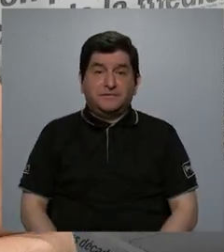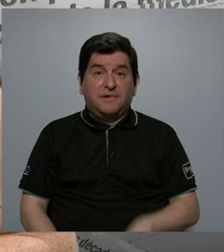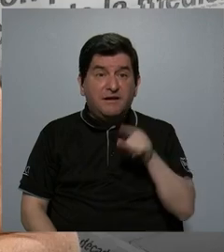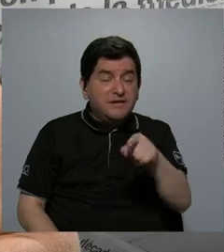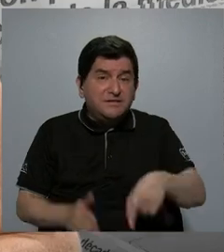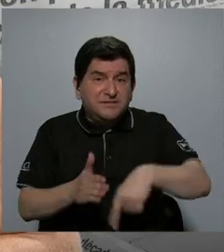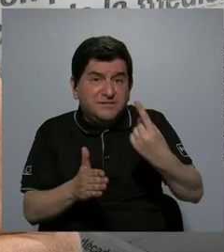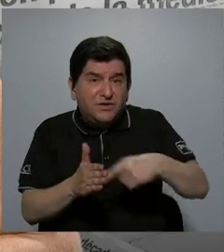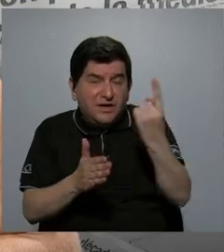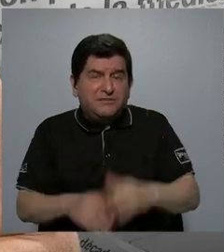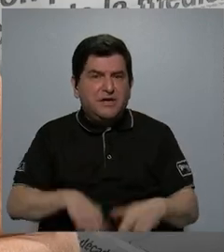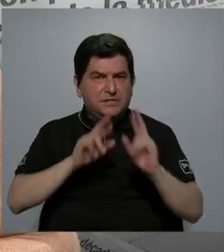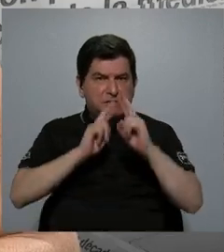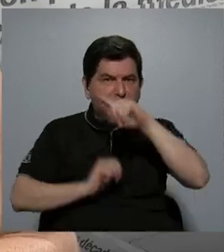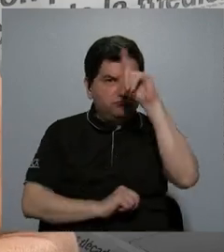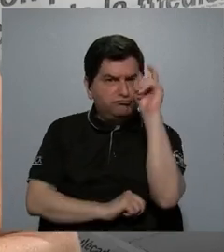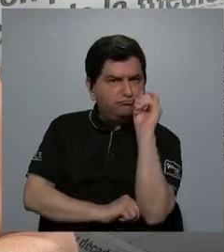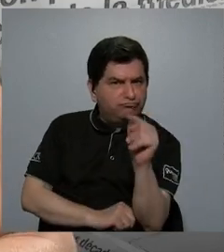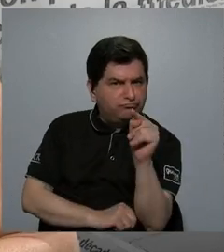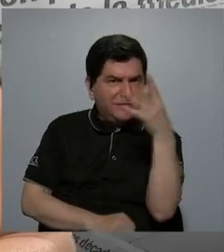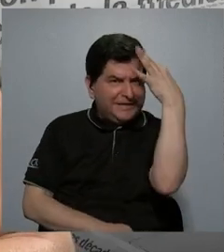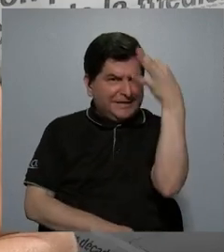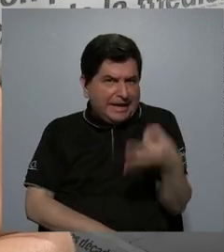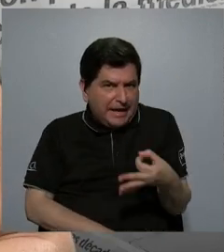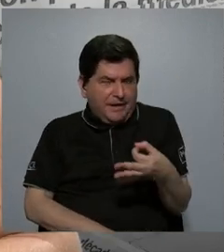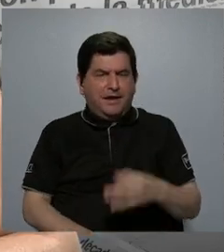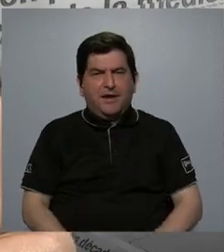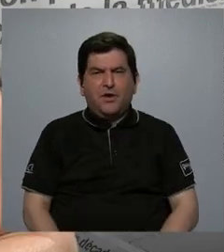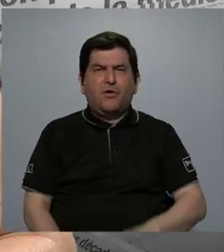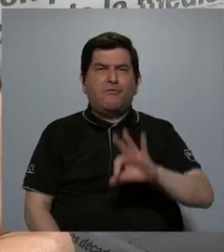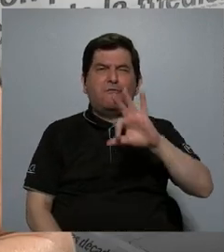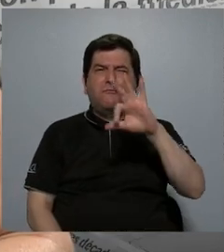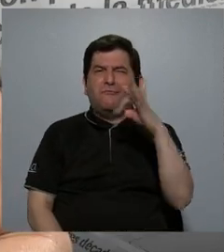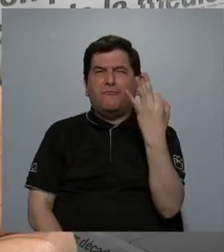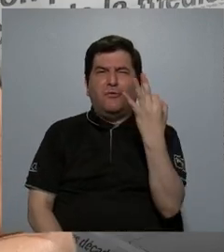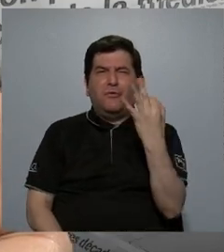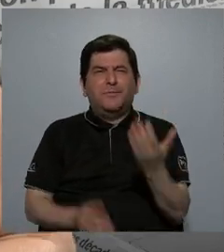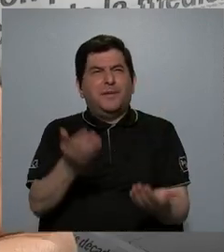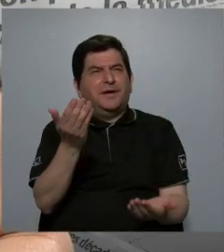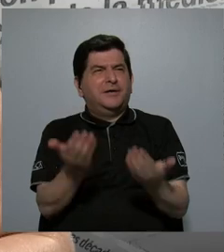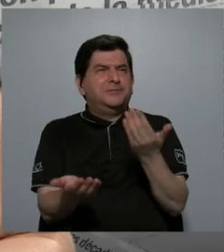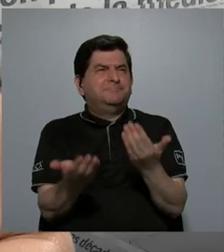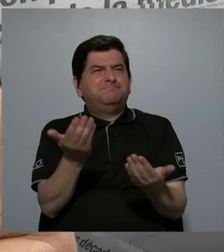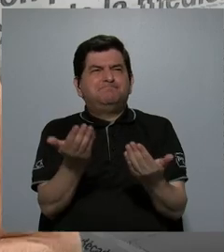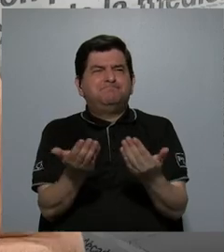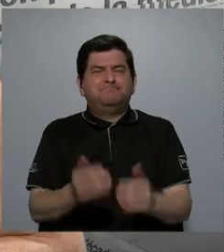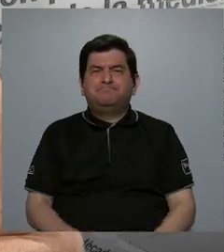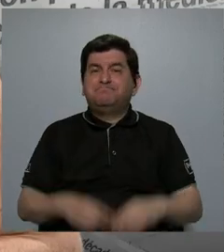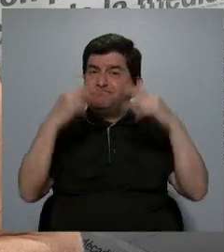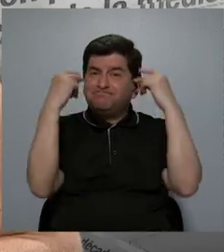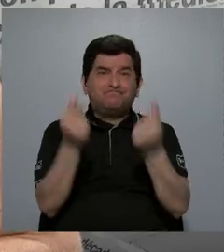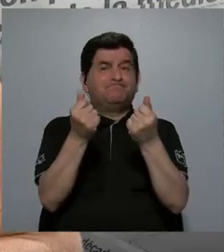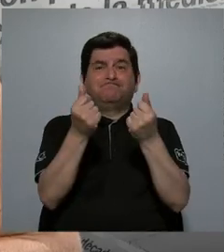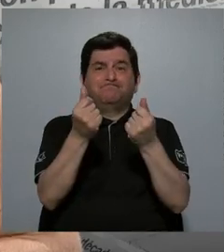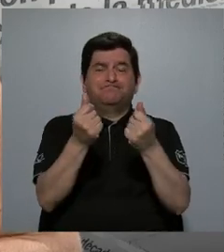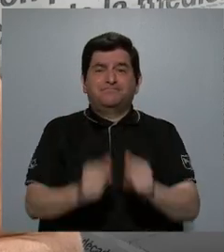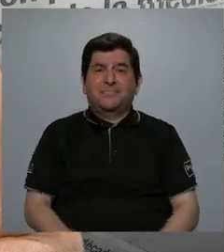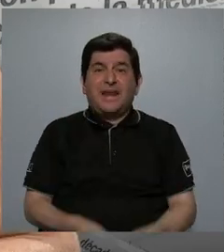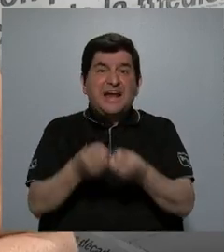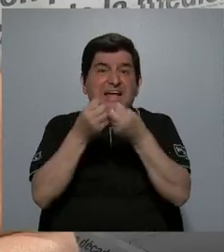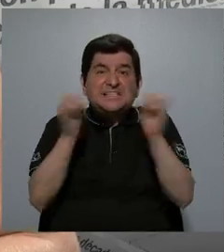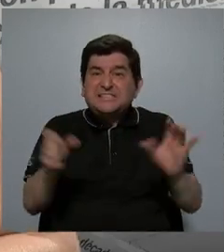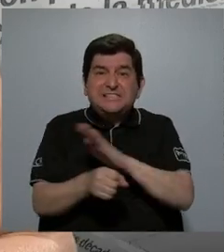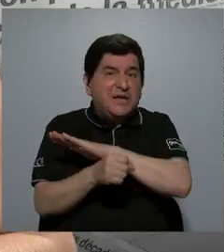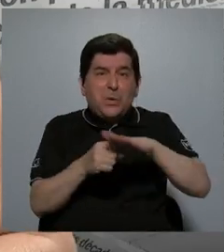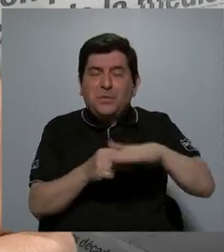veces, un poco respondiendo a su pregunta, creo que lo hacemos de una manera casi automática, diría, y sin ser